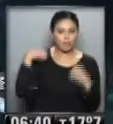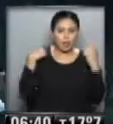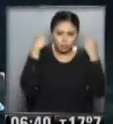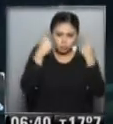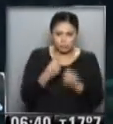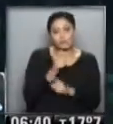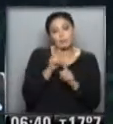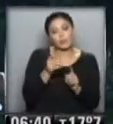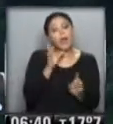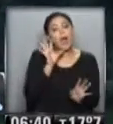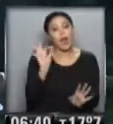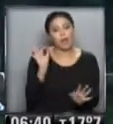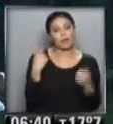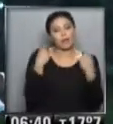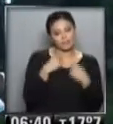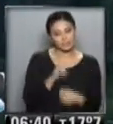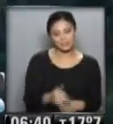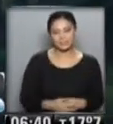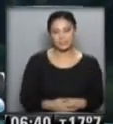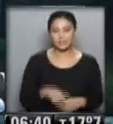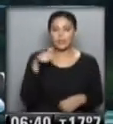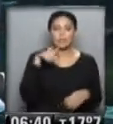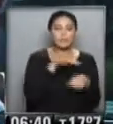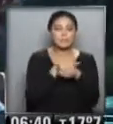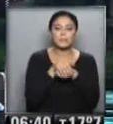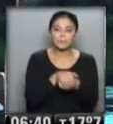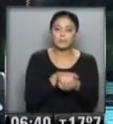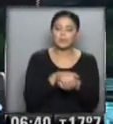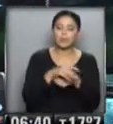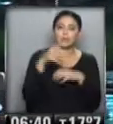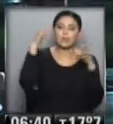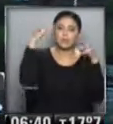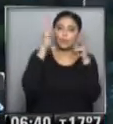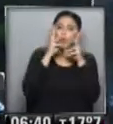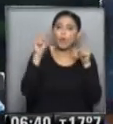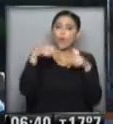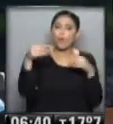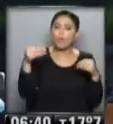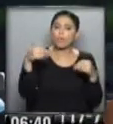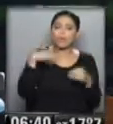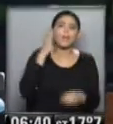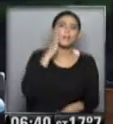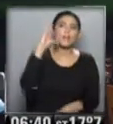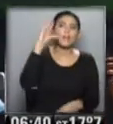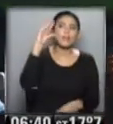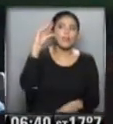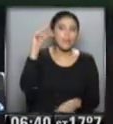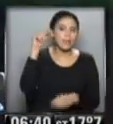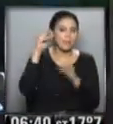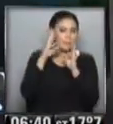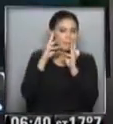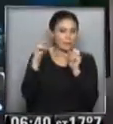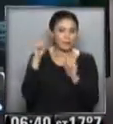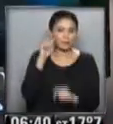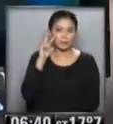algo hay que llevar... ...queridísimos amigos... ...porque recién va a ir dejando de llover... ...hacia la noche... ...y aquí tenemos las